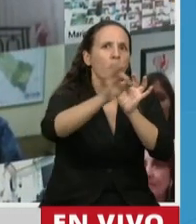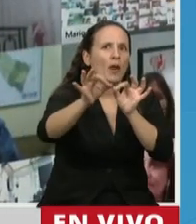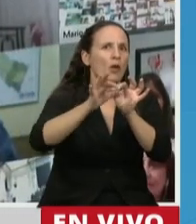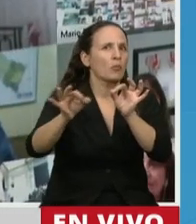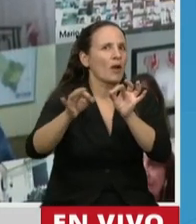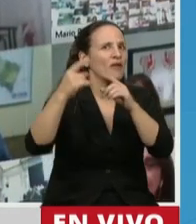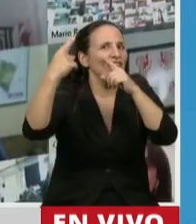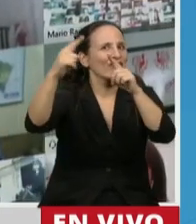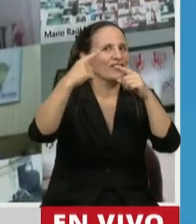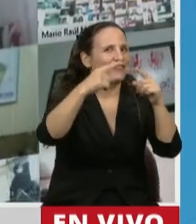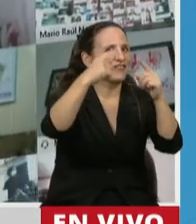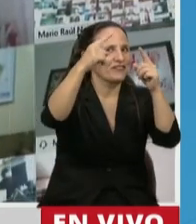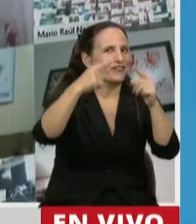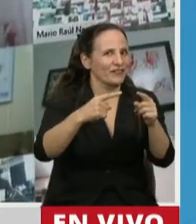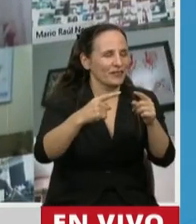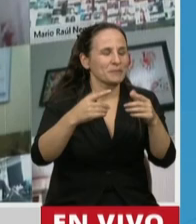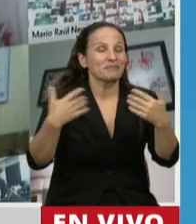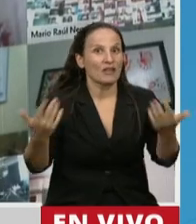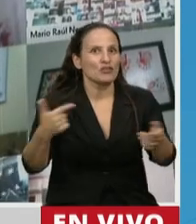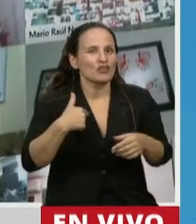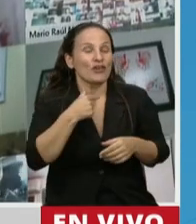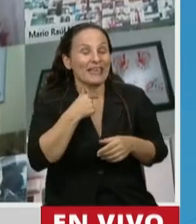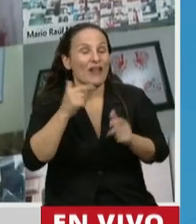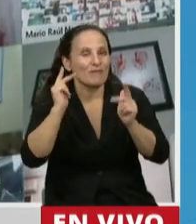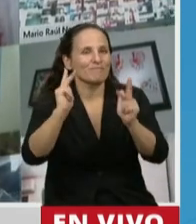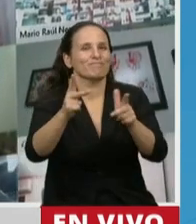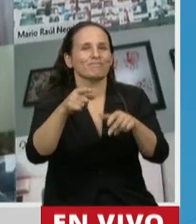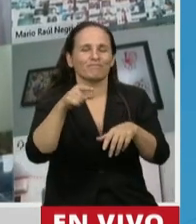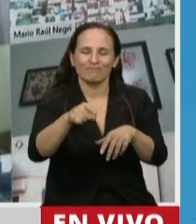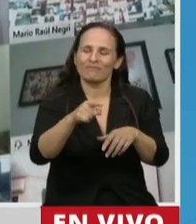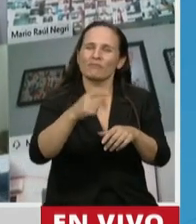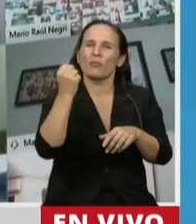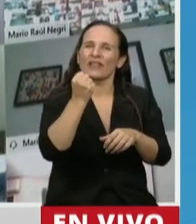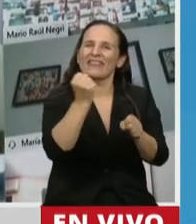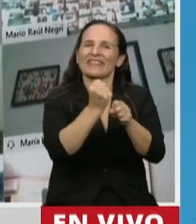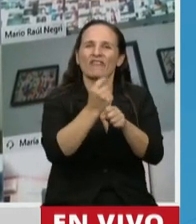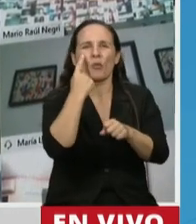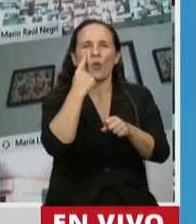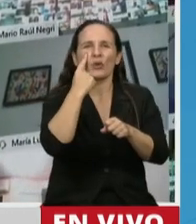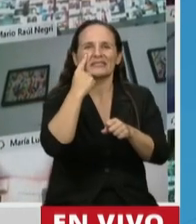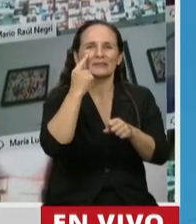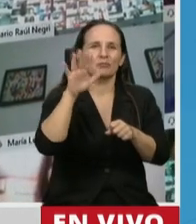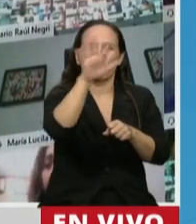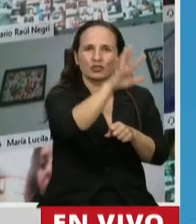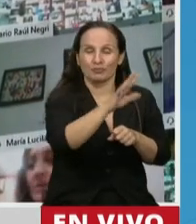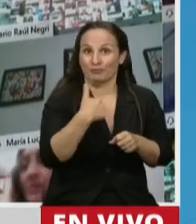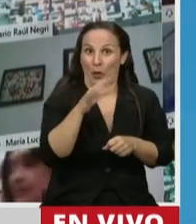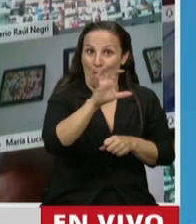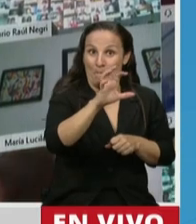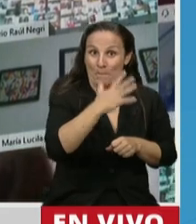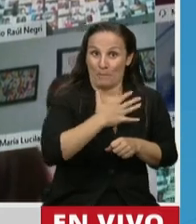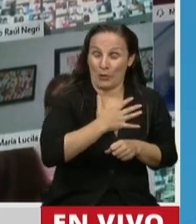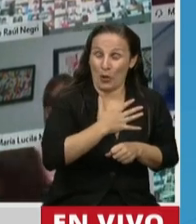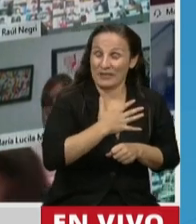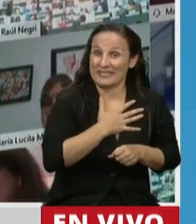quiero resaltar la tarea que hacen los municipios, sobre todo, porque en nuestra provincia son los que